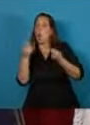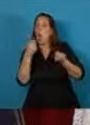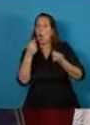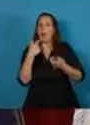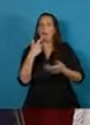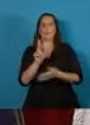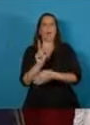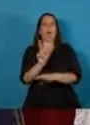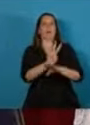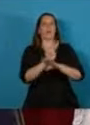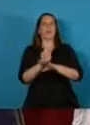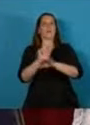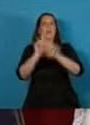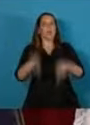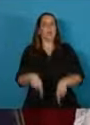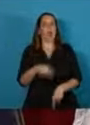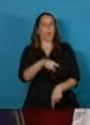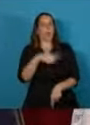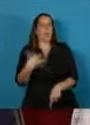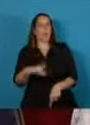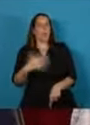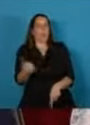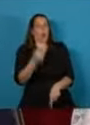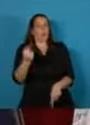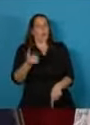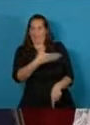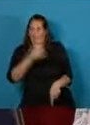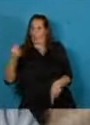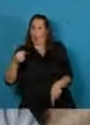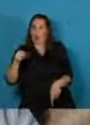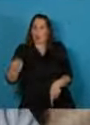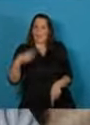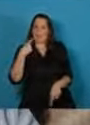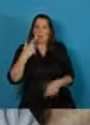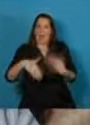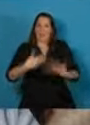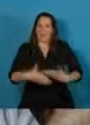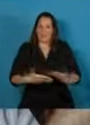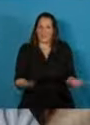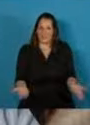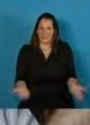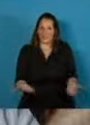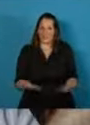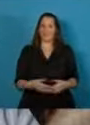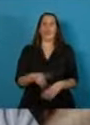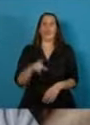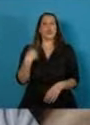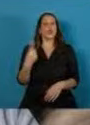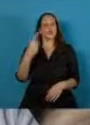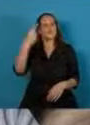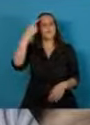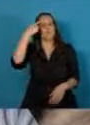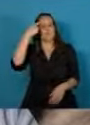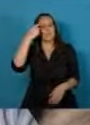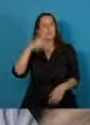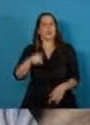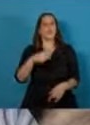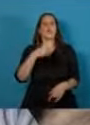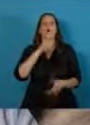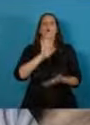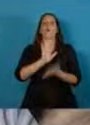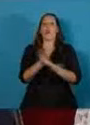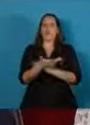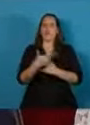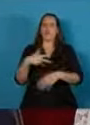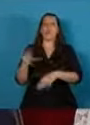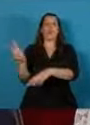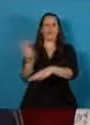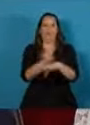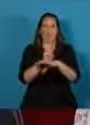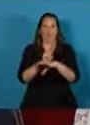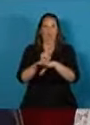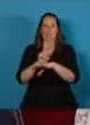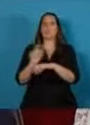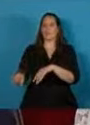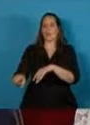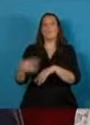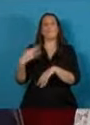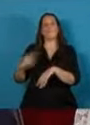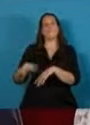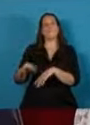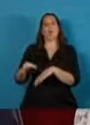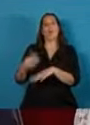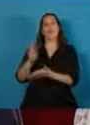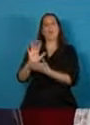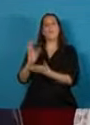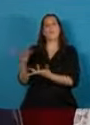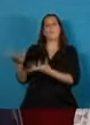en vectores fundamentales del desarrollo nacional queremos que el sistema de defensa continúe apoyando la